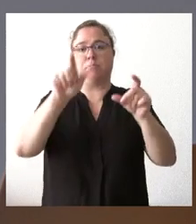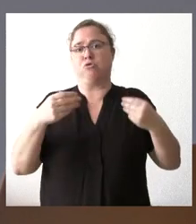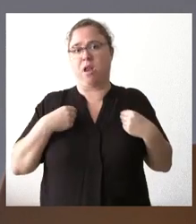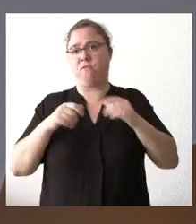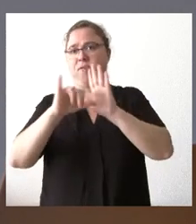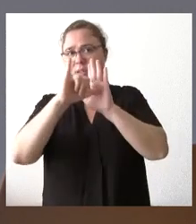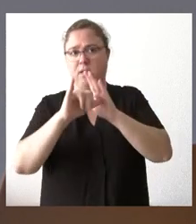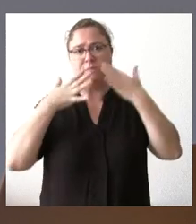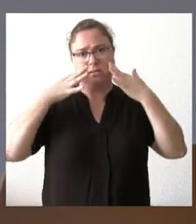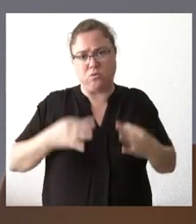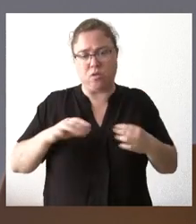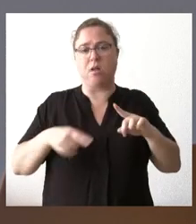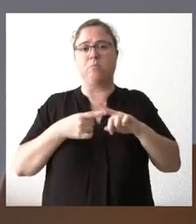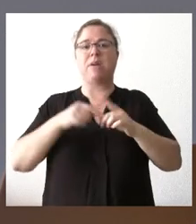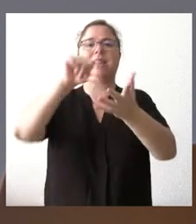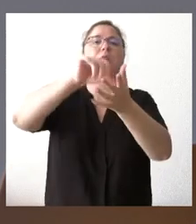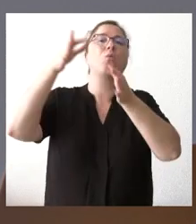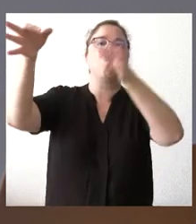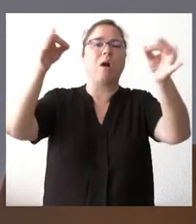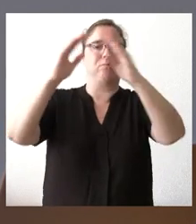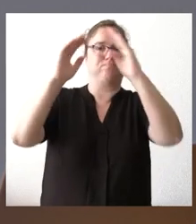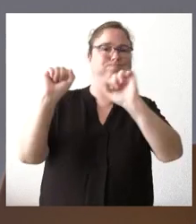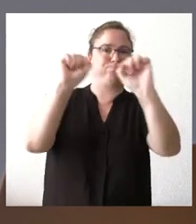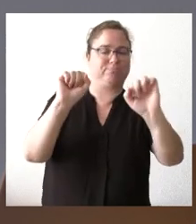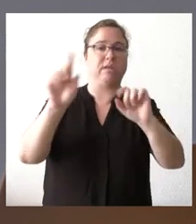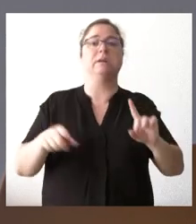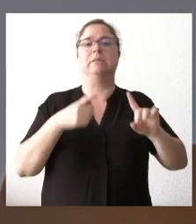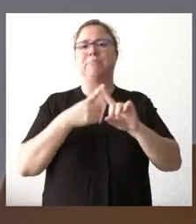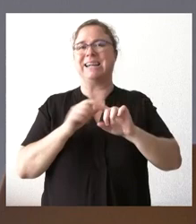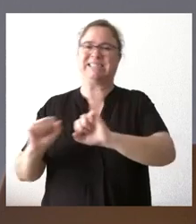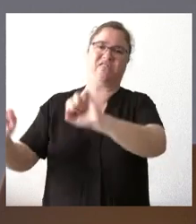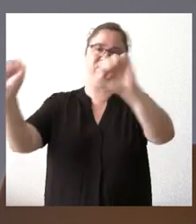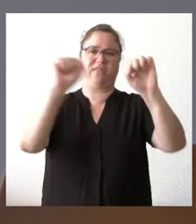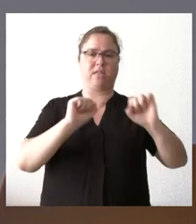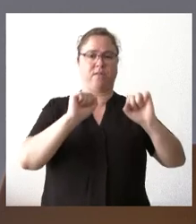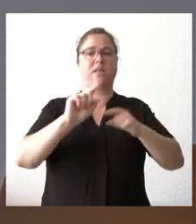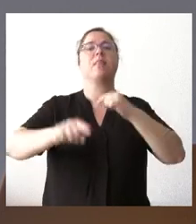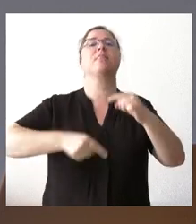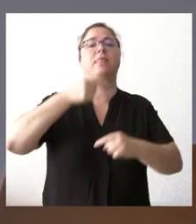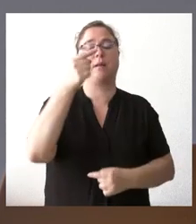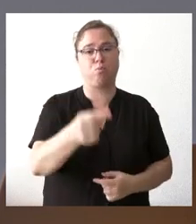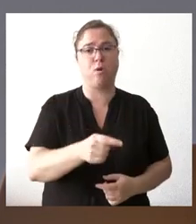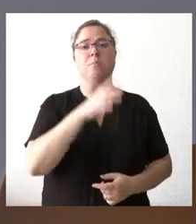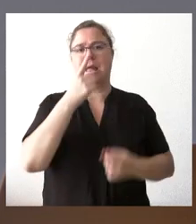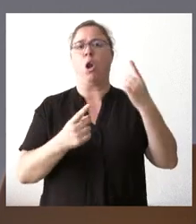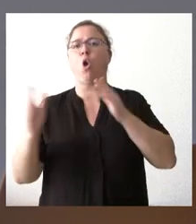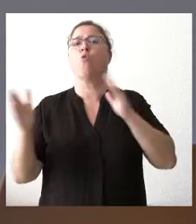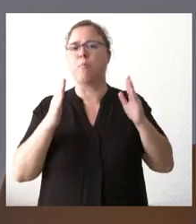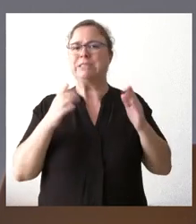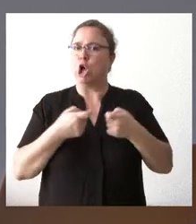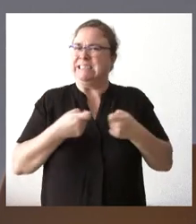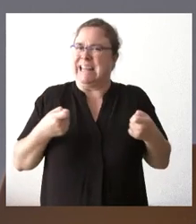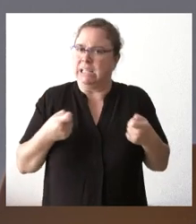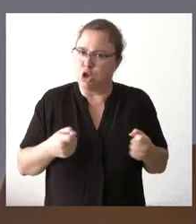los núcleos de población y desde luego la defensa en momentos posteriores por lo tanto ha habido momentos de tensión